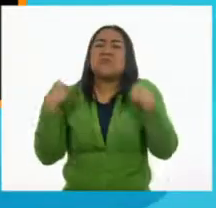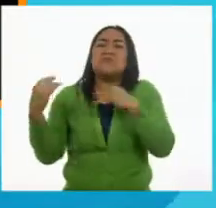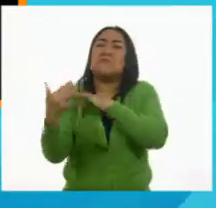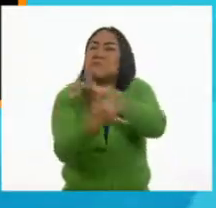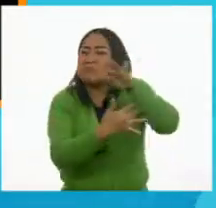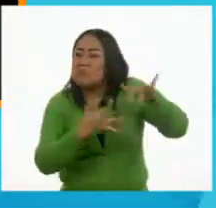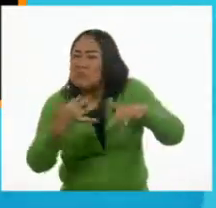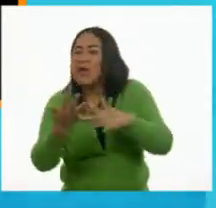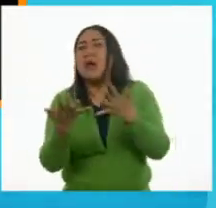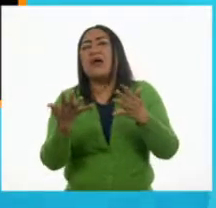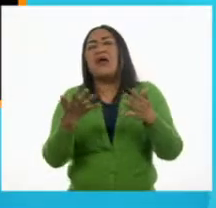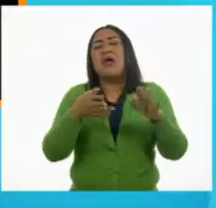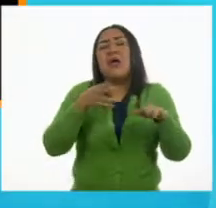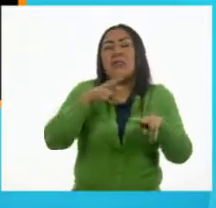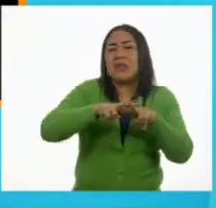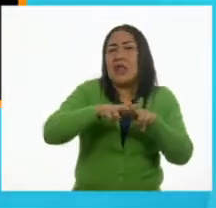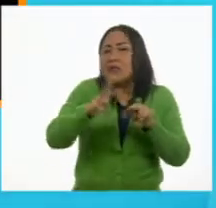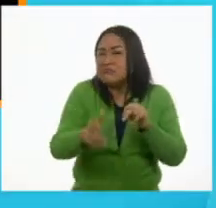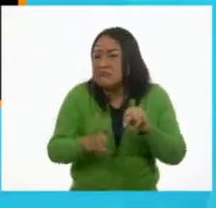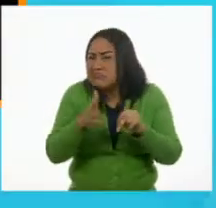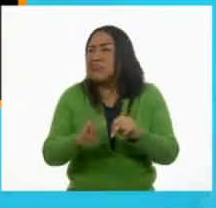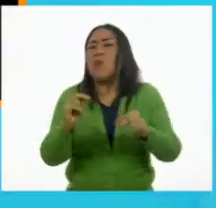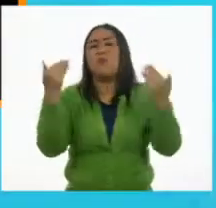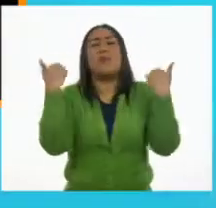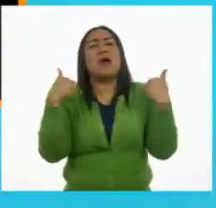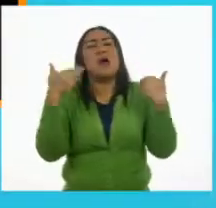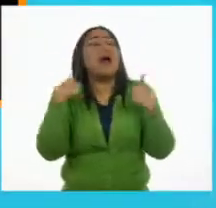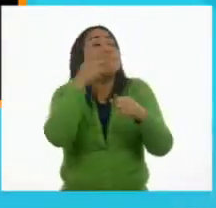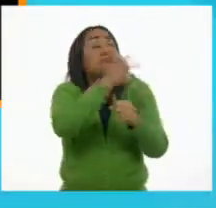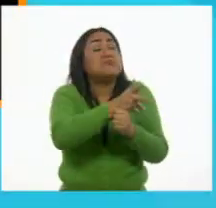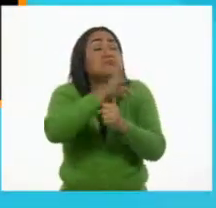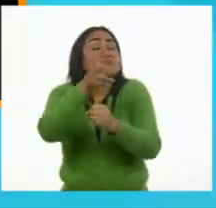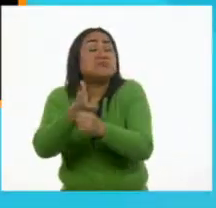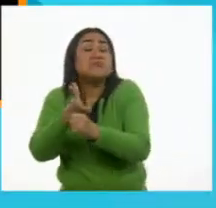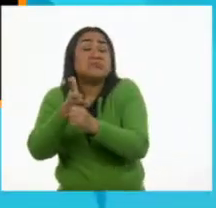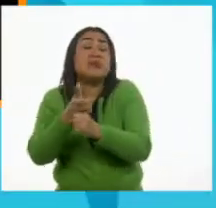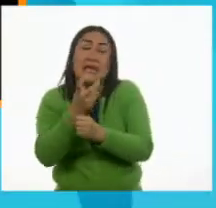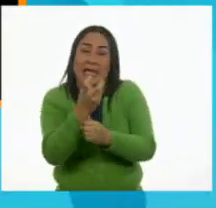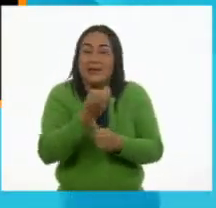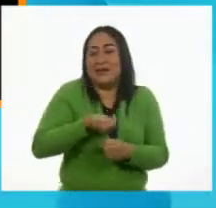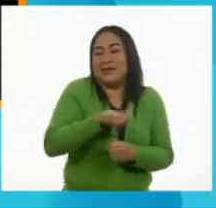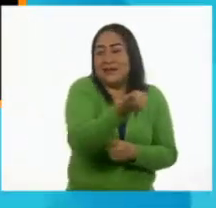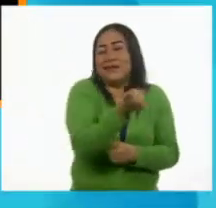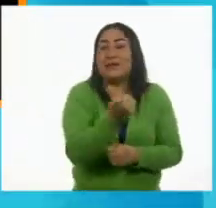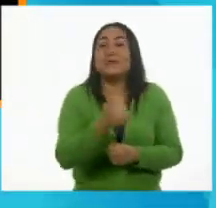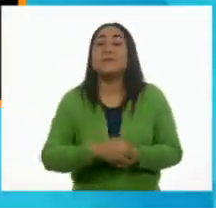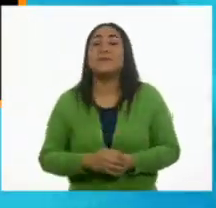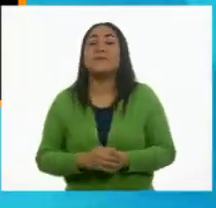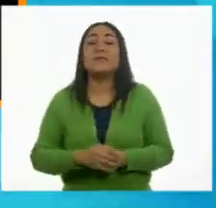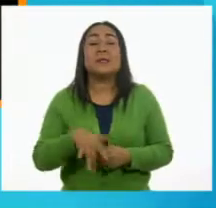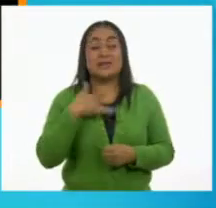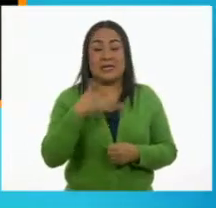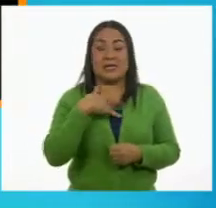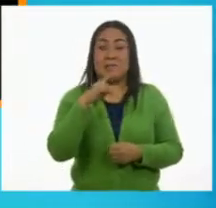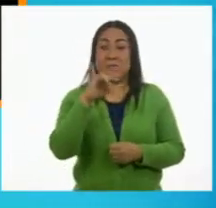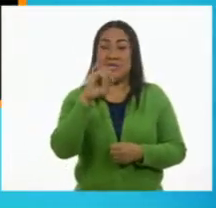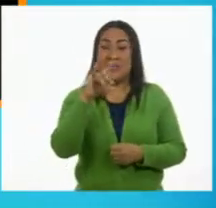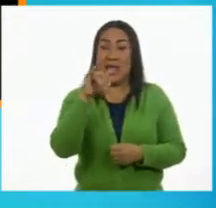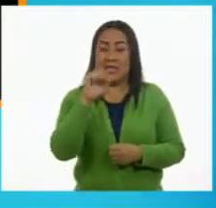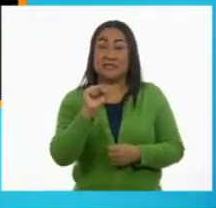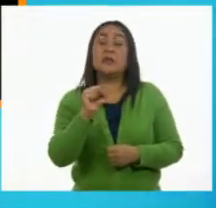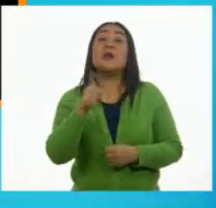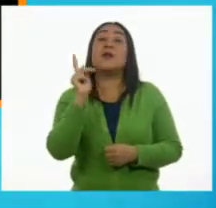gente en una estación de trenes o paseando. A estas filmaciones se le conoce como vistas y eran